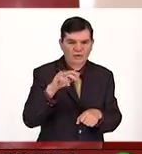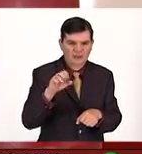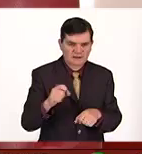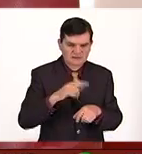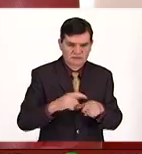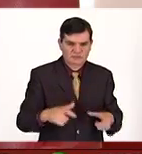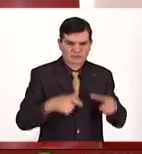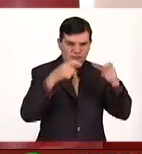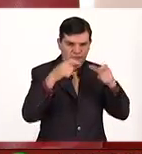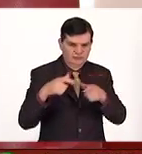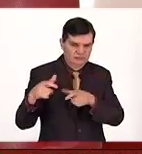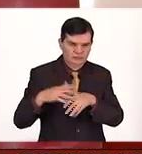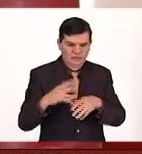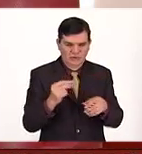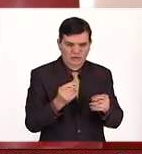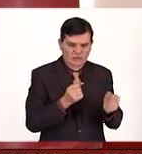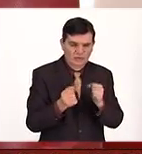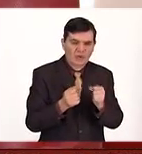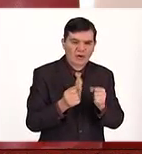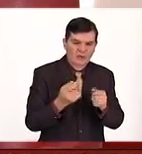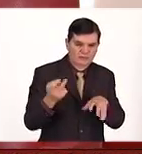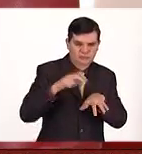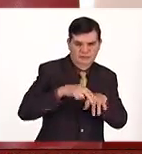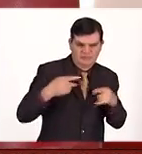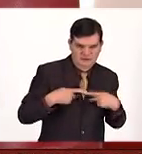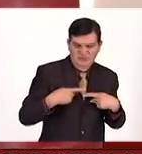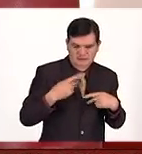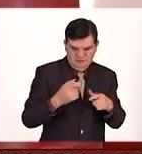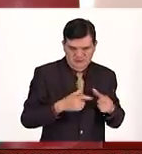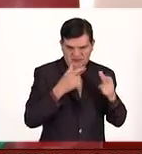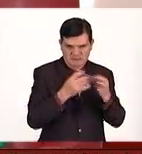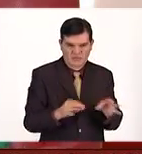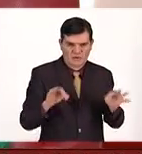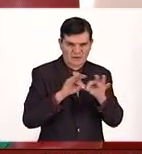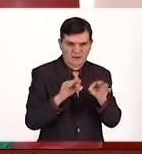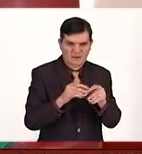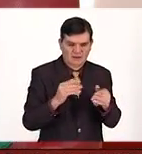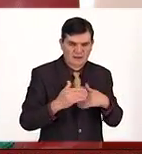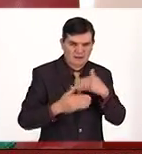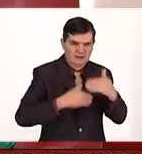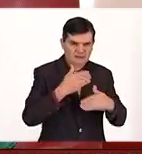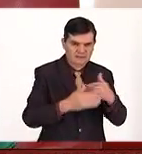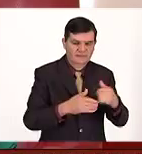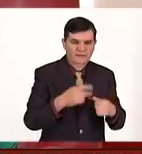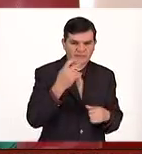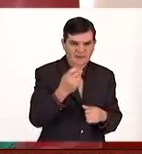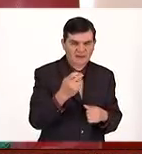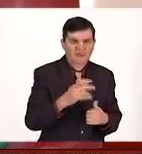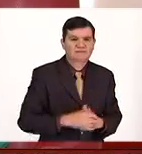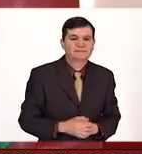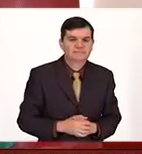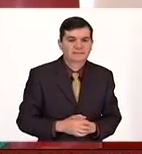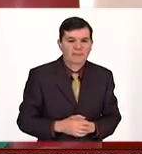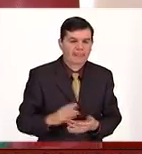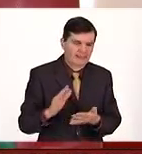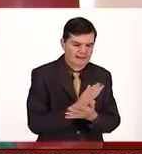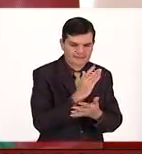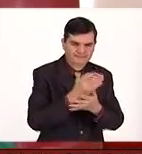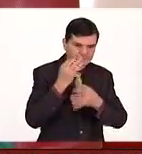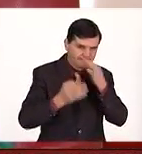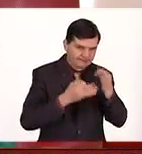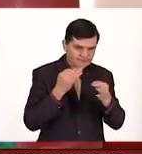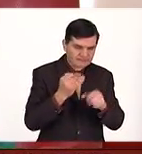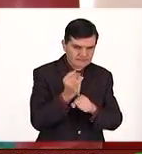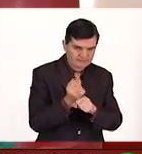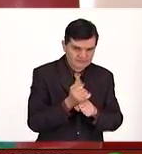objetos voladores no tripulados, así que se está haciendo un avance importante en nuestro país en este ramo. Y en otras noticias,